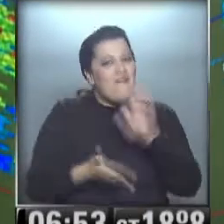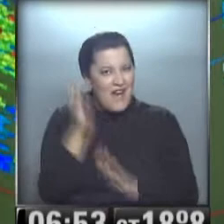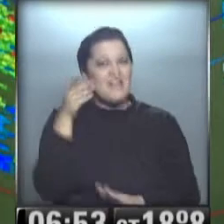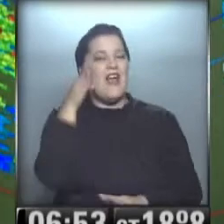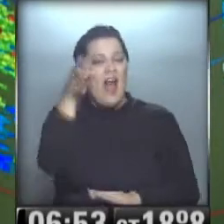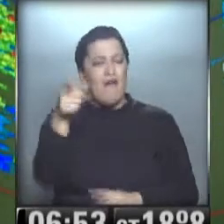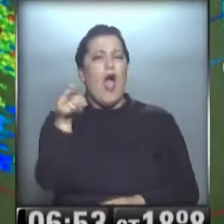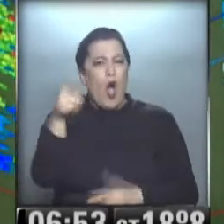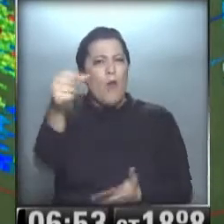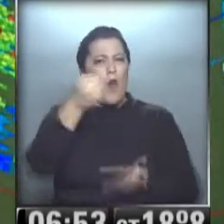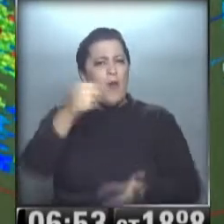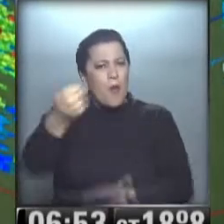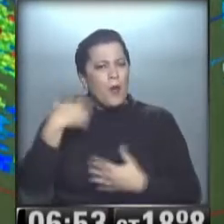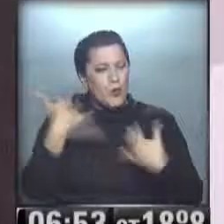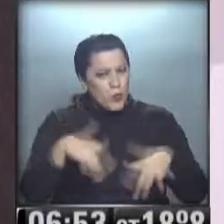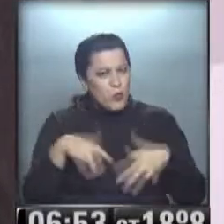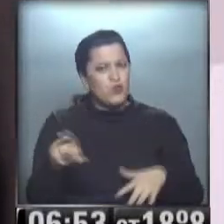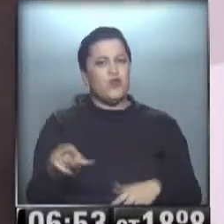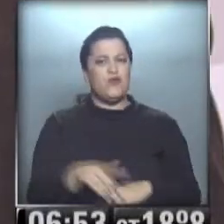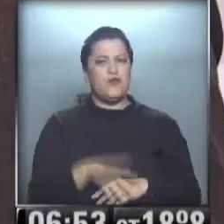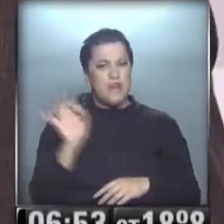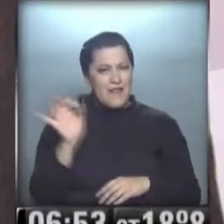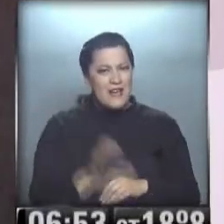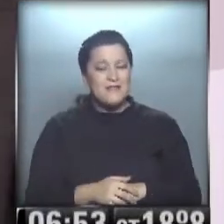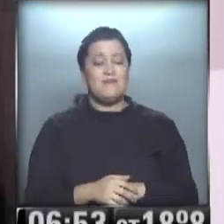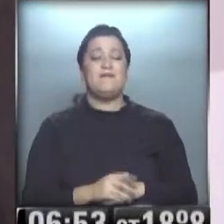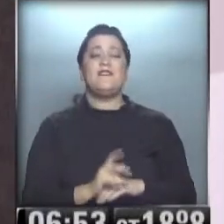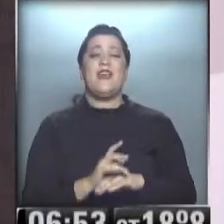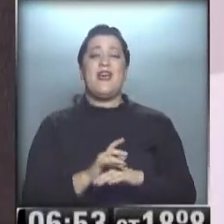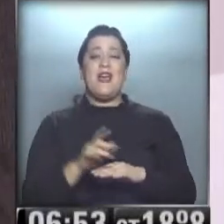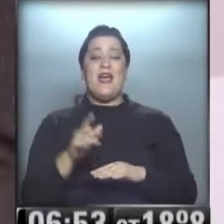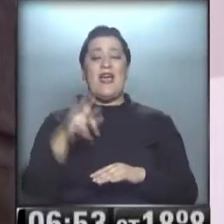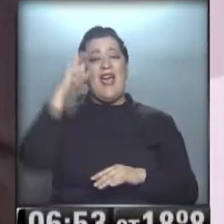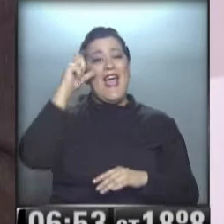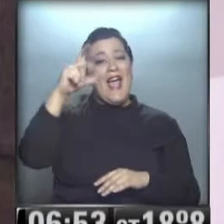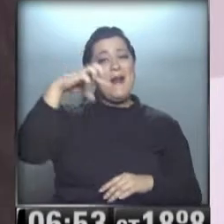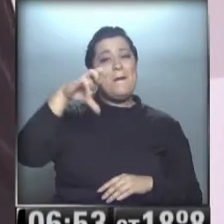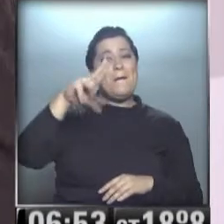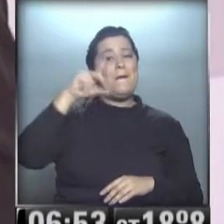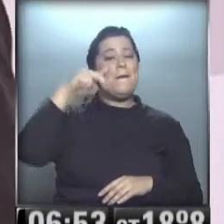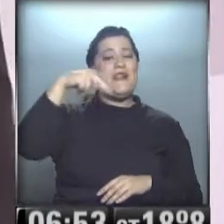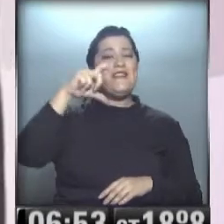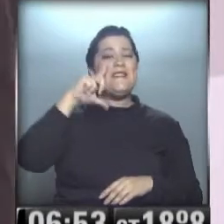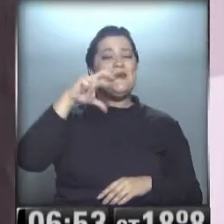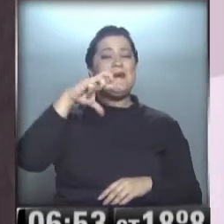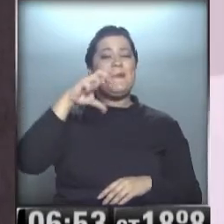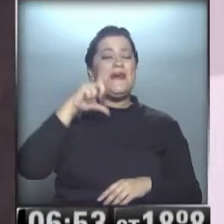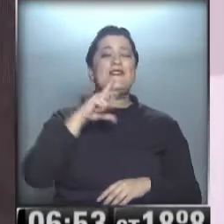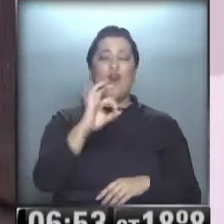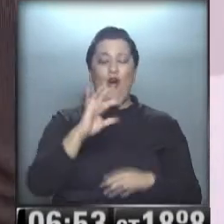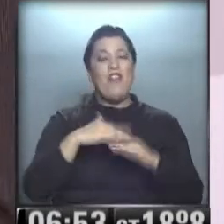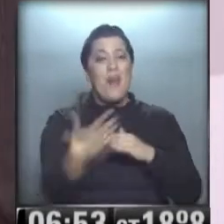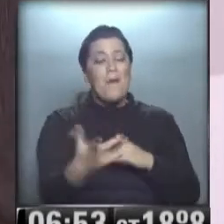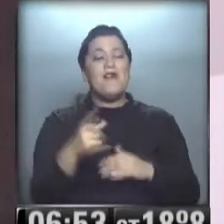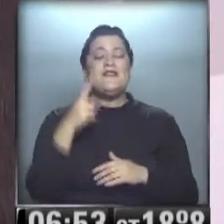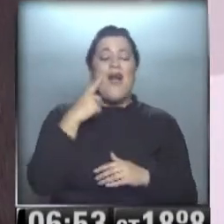muchísimos premios, ¿vos sabés, Alejandro? Y después del principito... Un príncipe. El príncipe, ¿eh? Bueno,